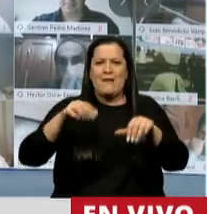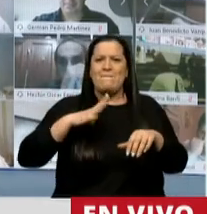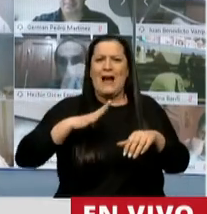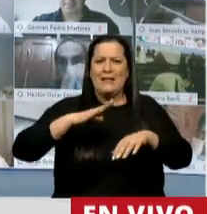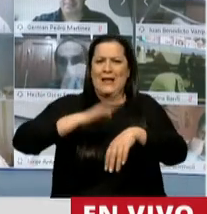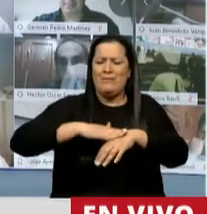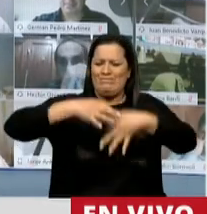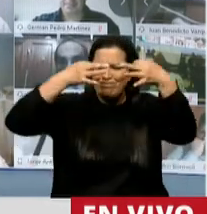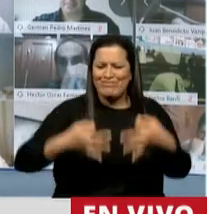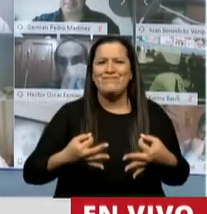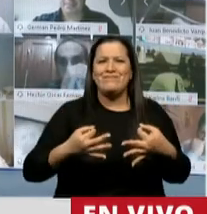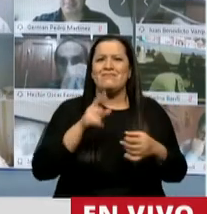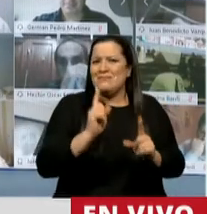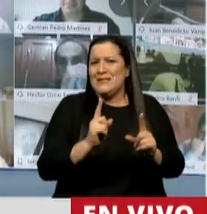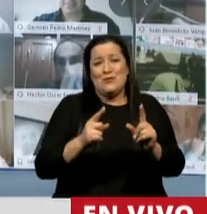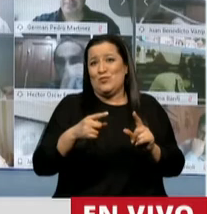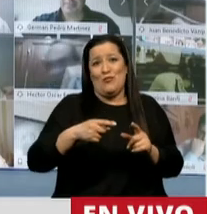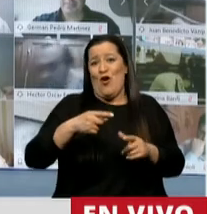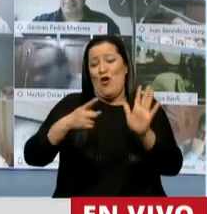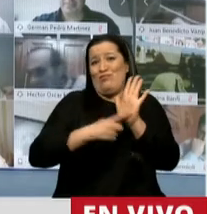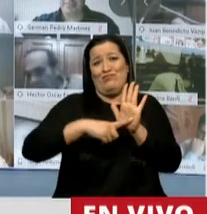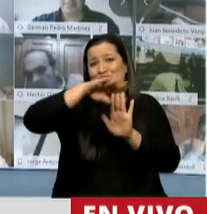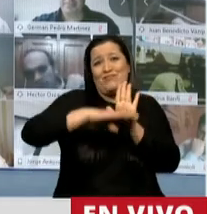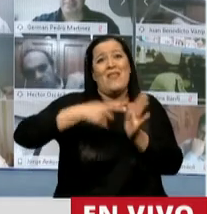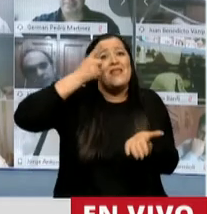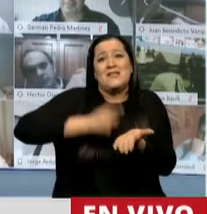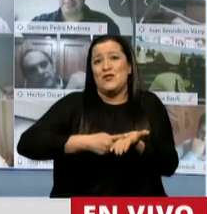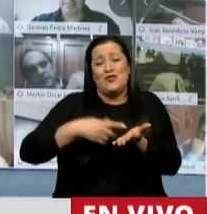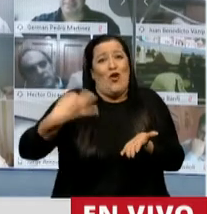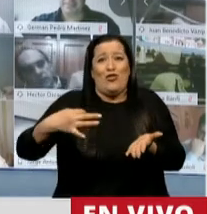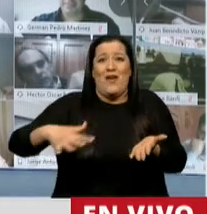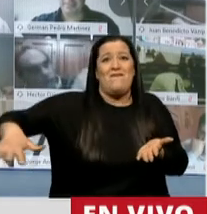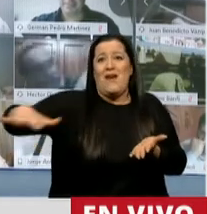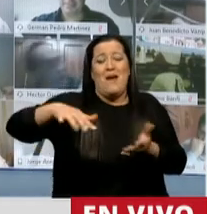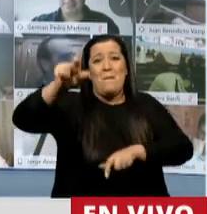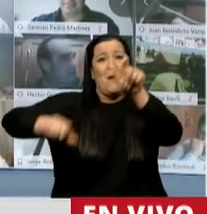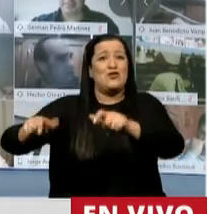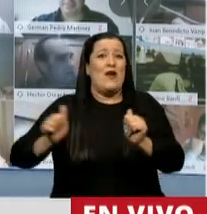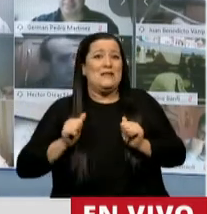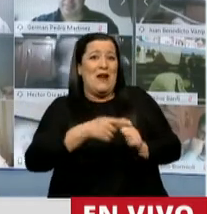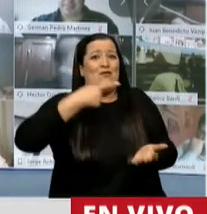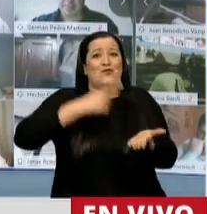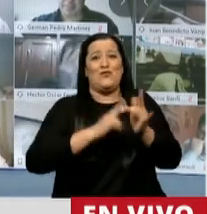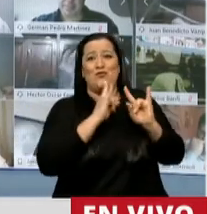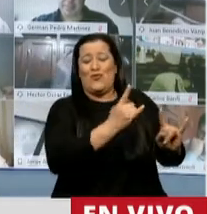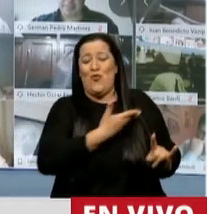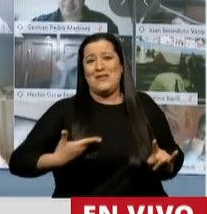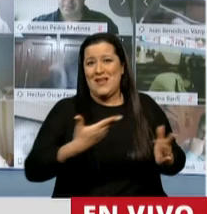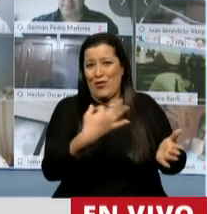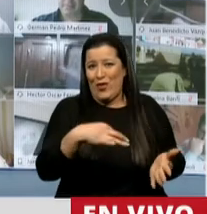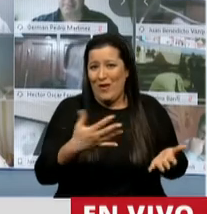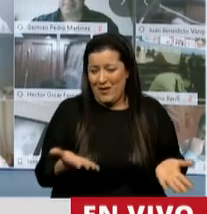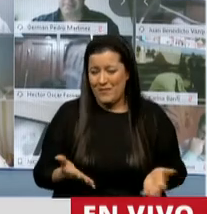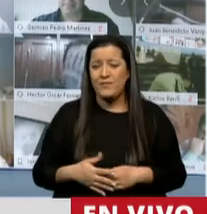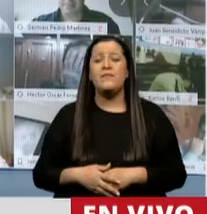medidas que de él esperan los pueblos de estos países. Por último,